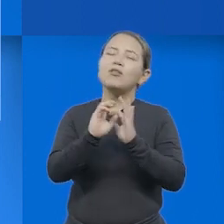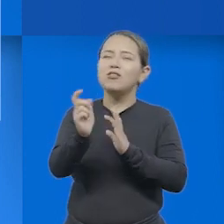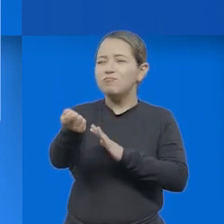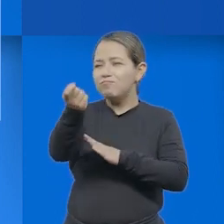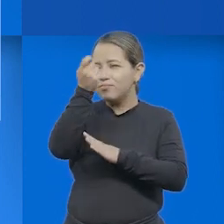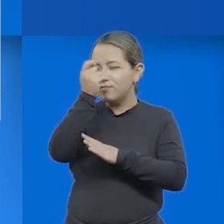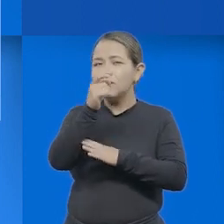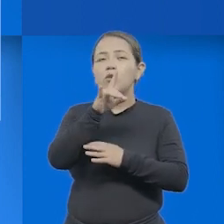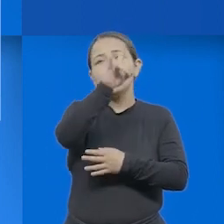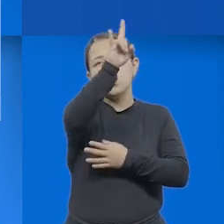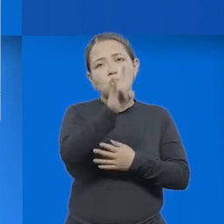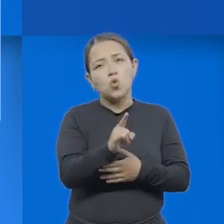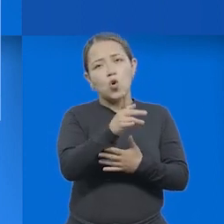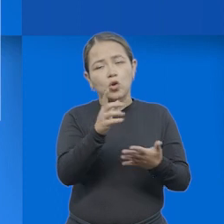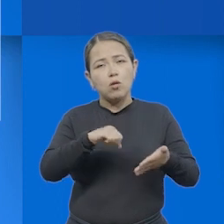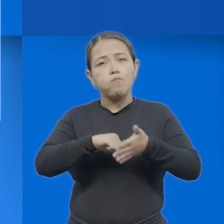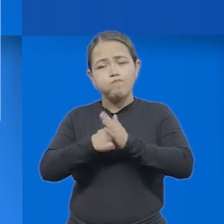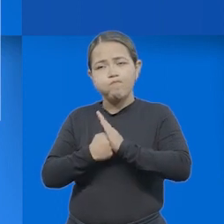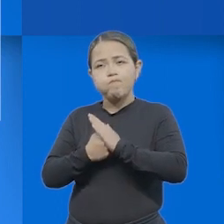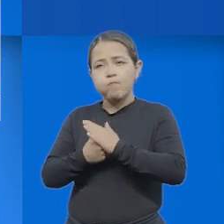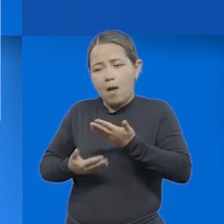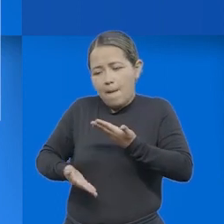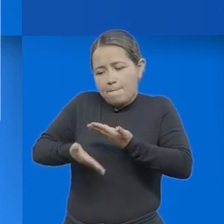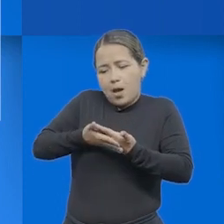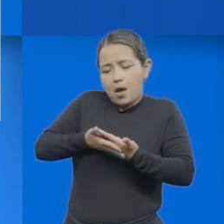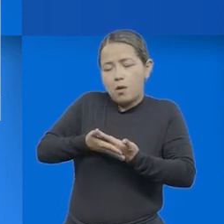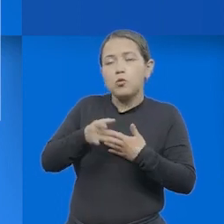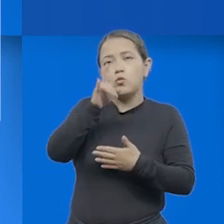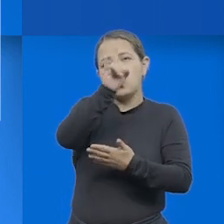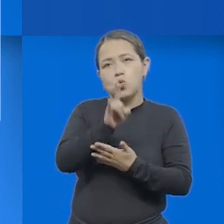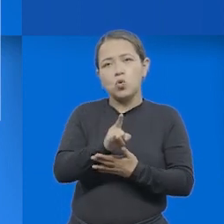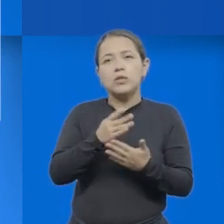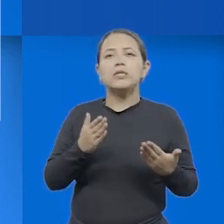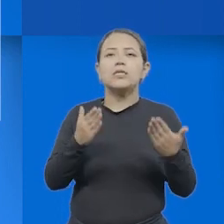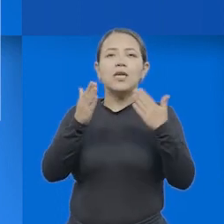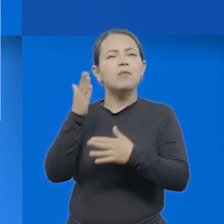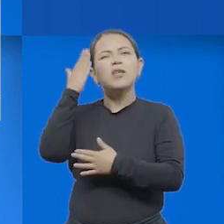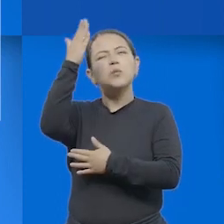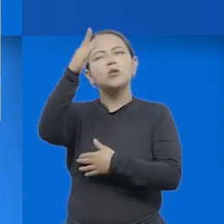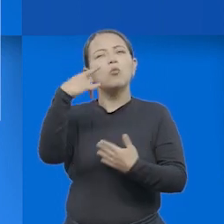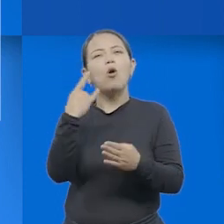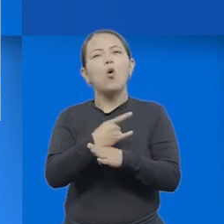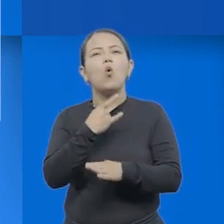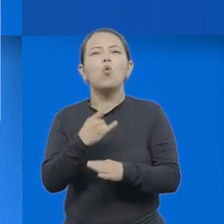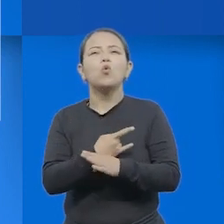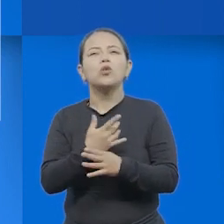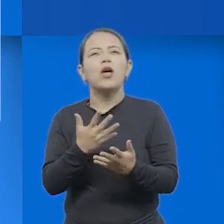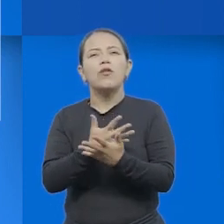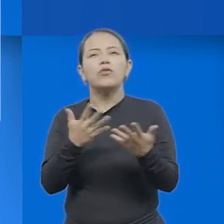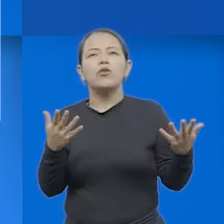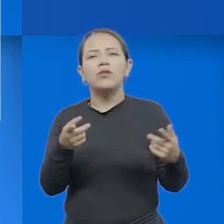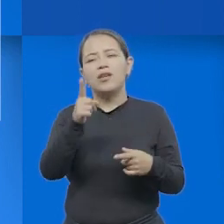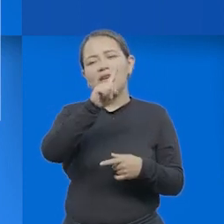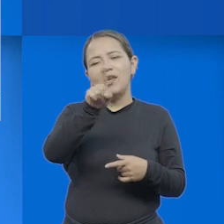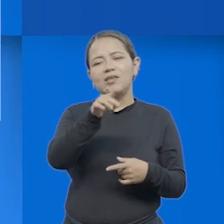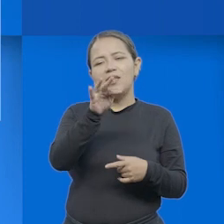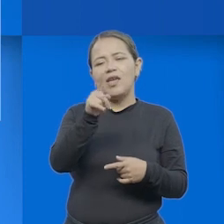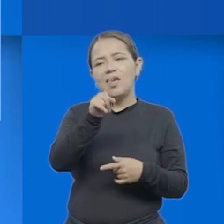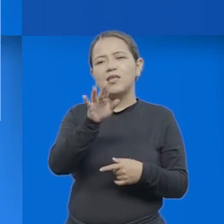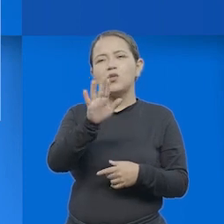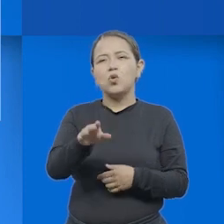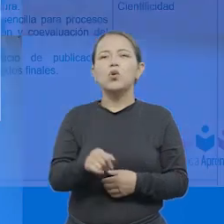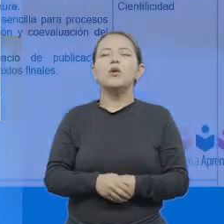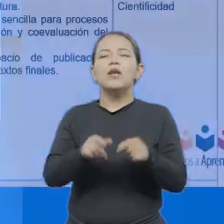la tengan, ustedes la pueden descargar como uno de los anexos de este taller, que les va a permitir luego ser usada en la